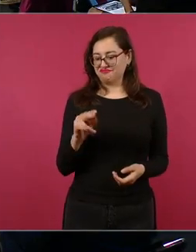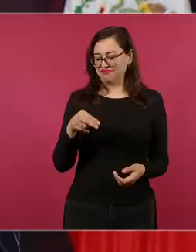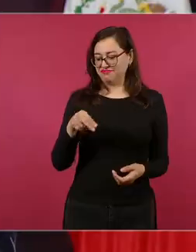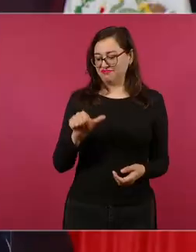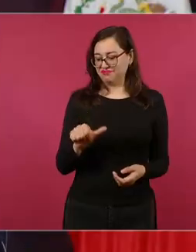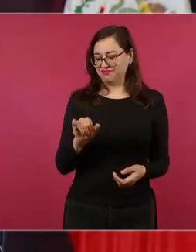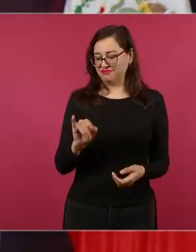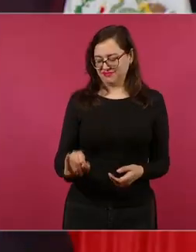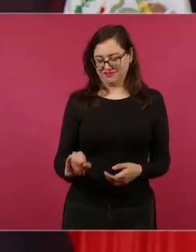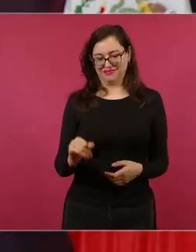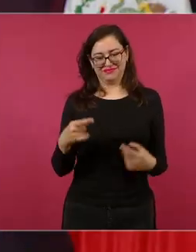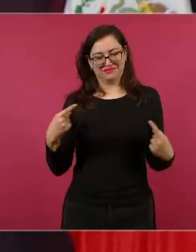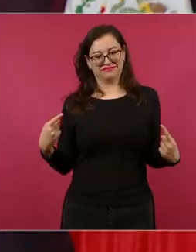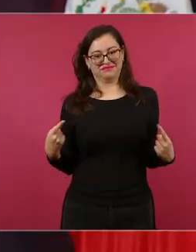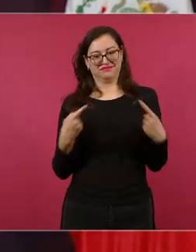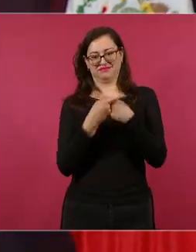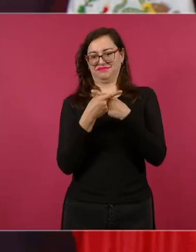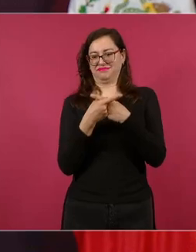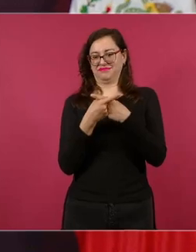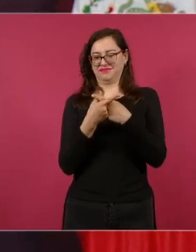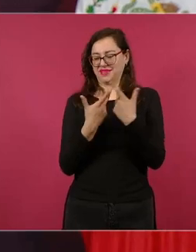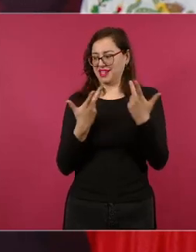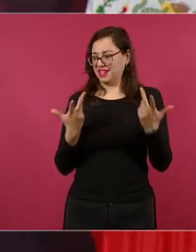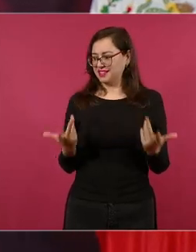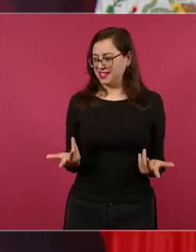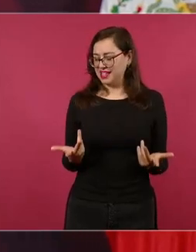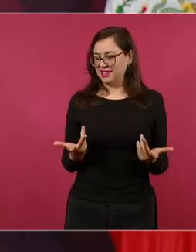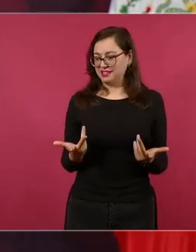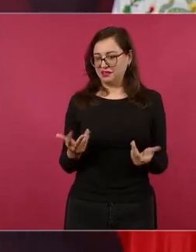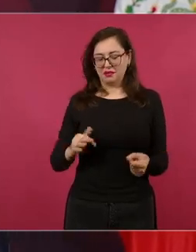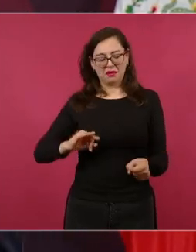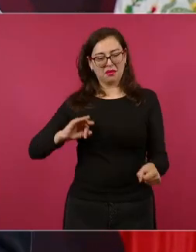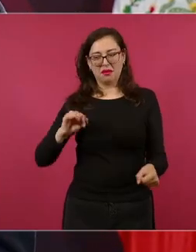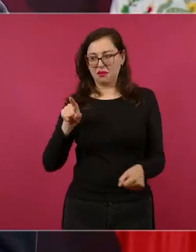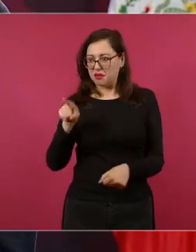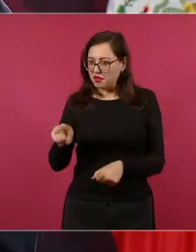paradoja lo crearon para proteger la corrupción